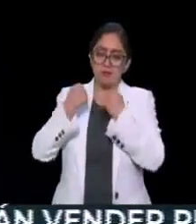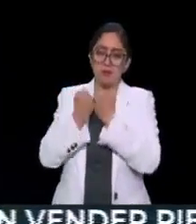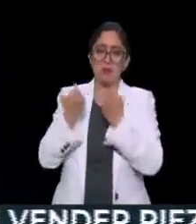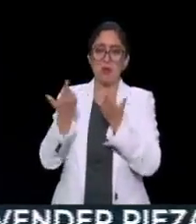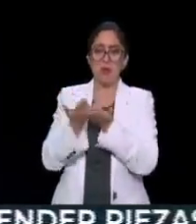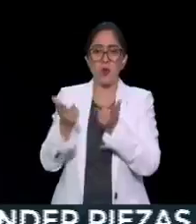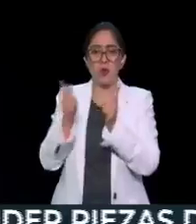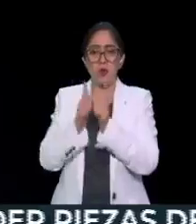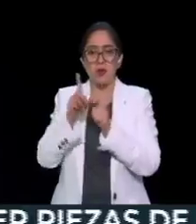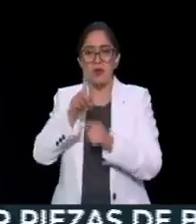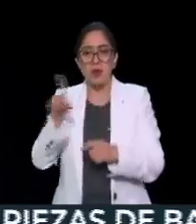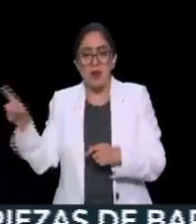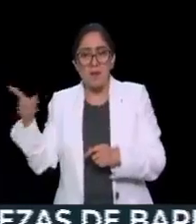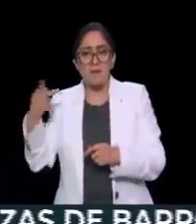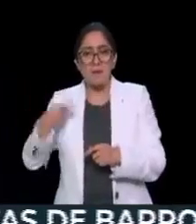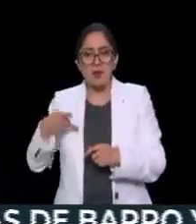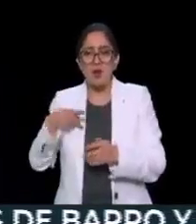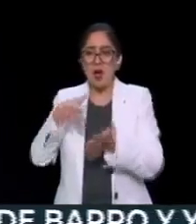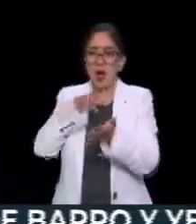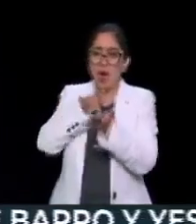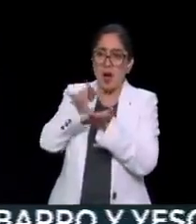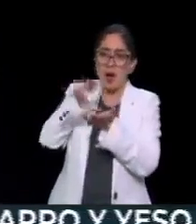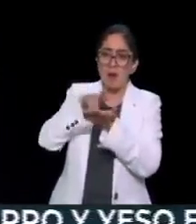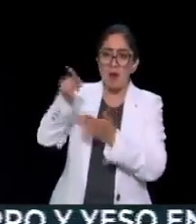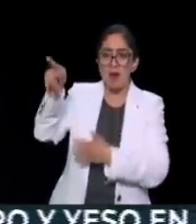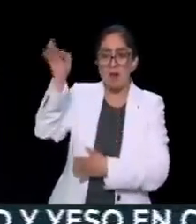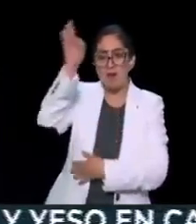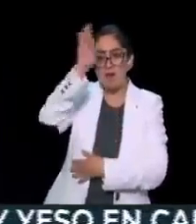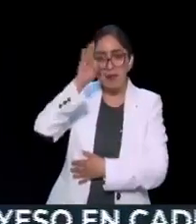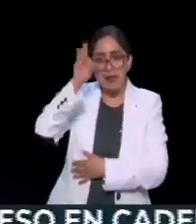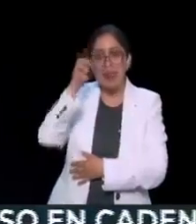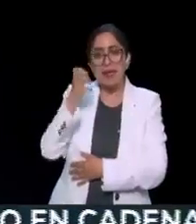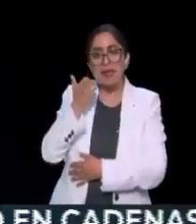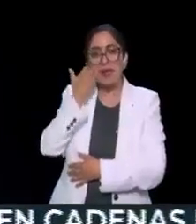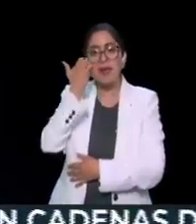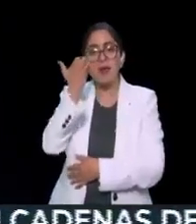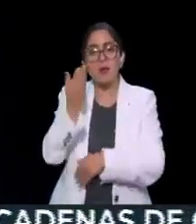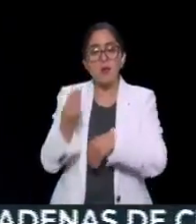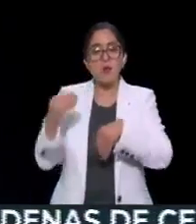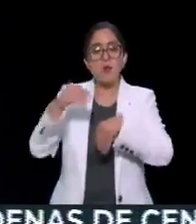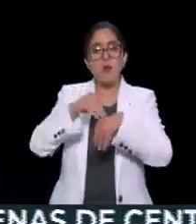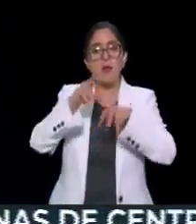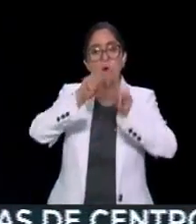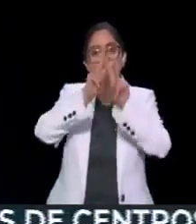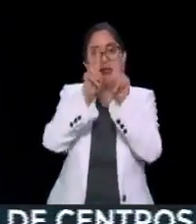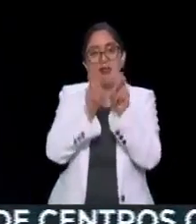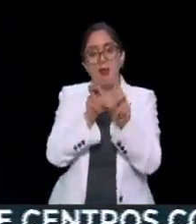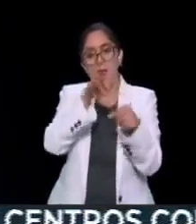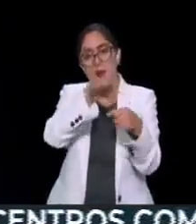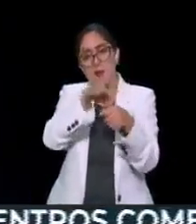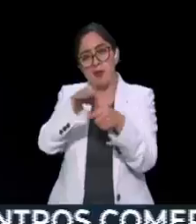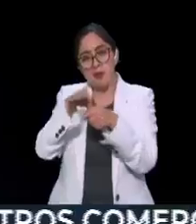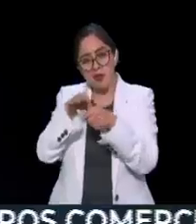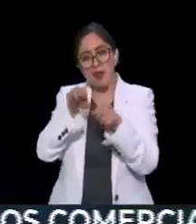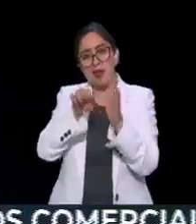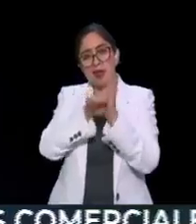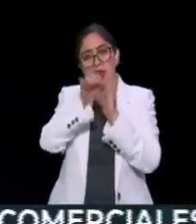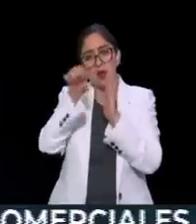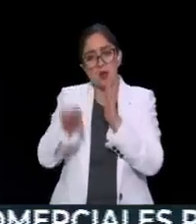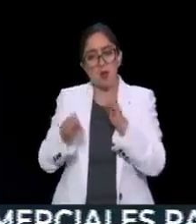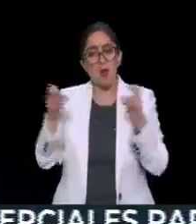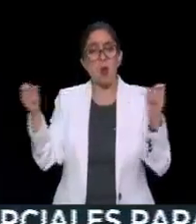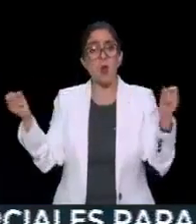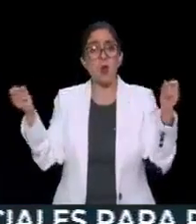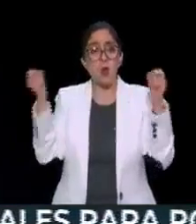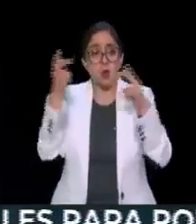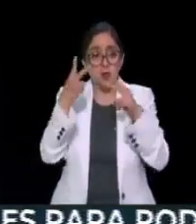ejércitos digitales afines a Calderón, y que intentaron colocar un tema electoral diciendo, nos vemos en las turnas, cuando